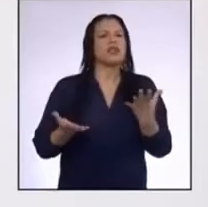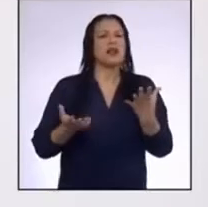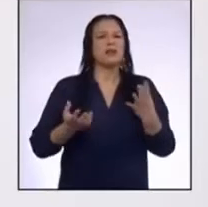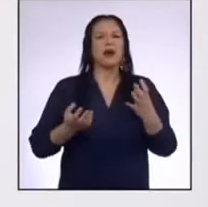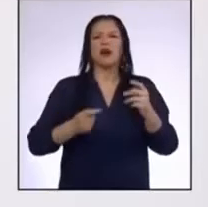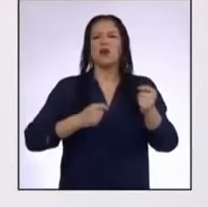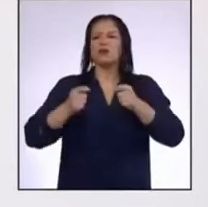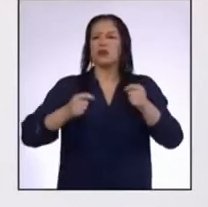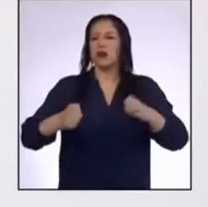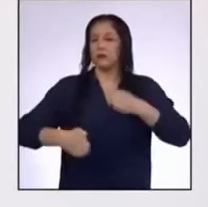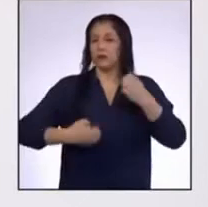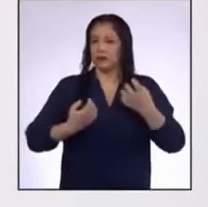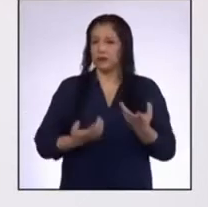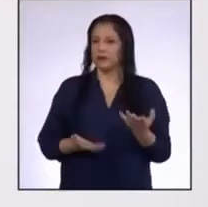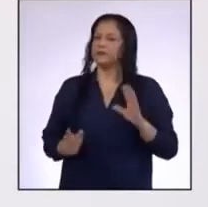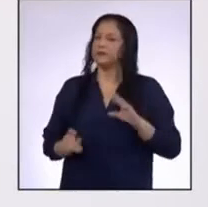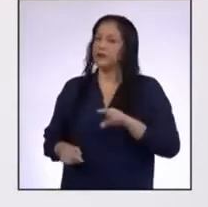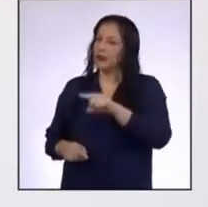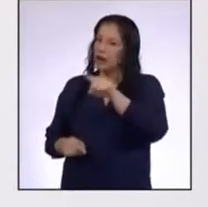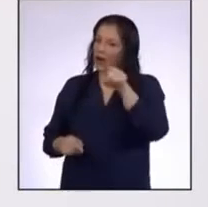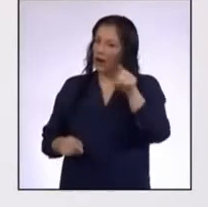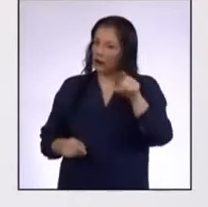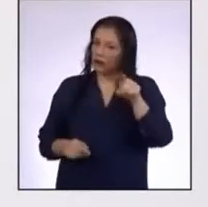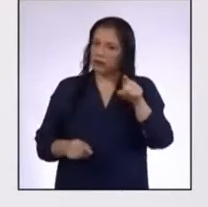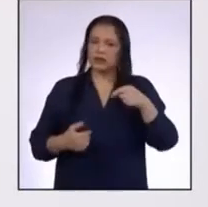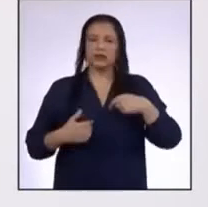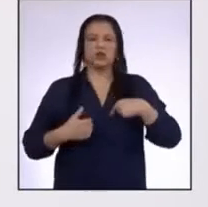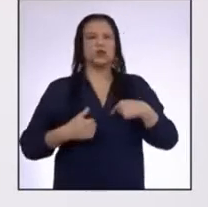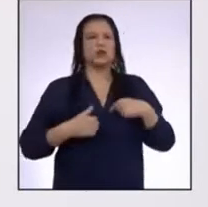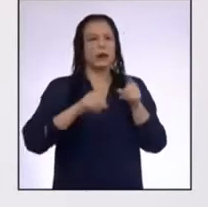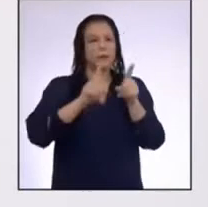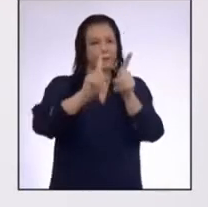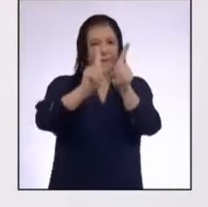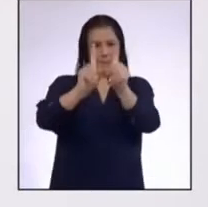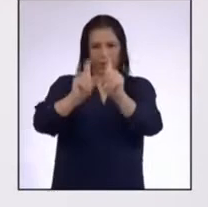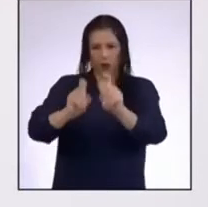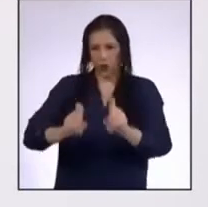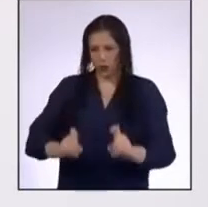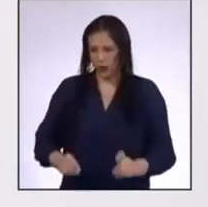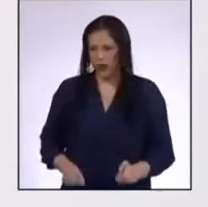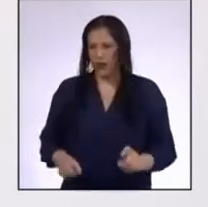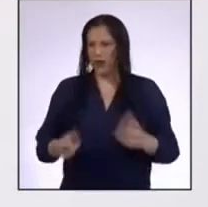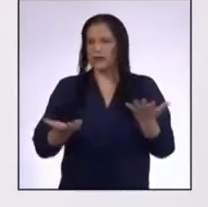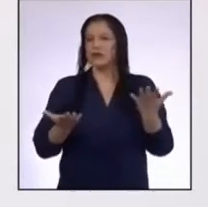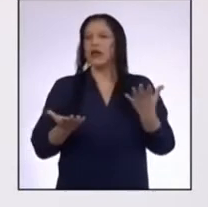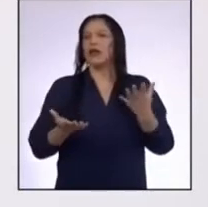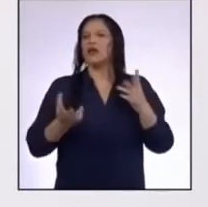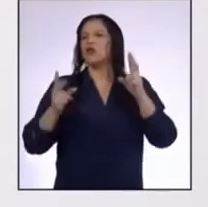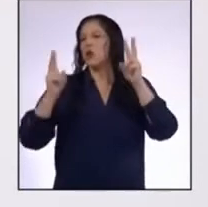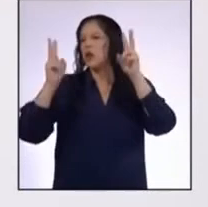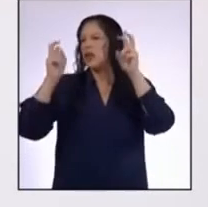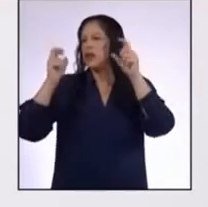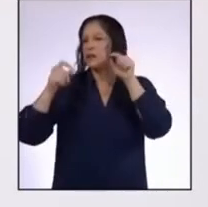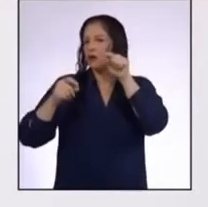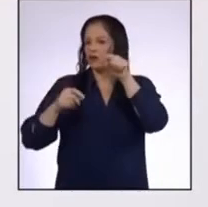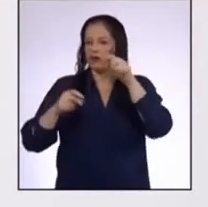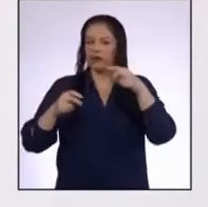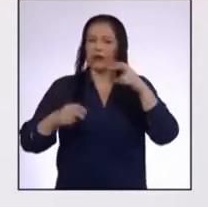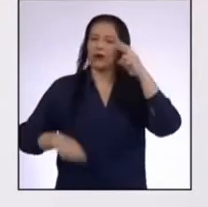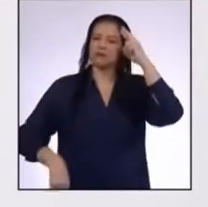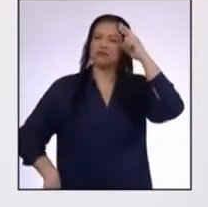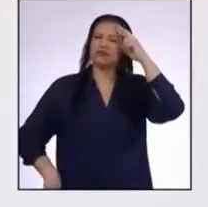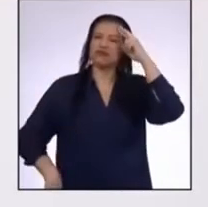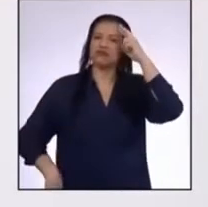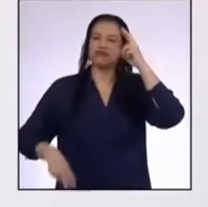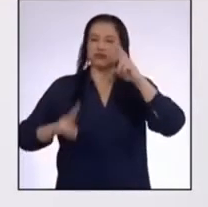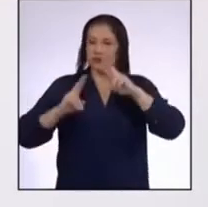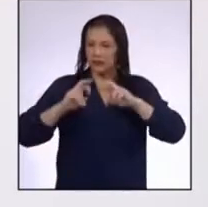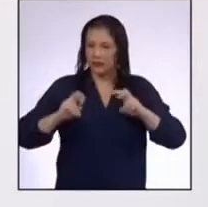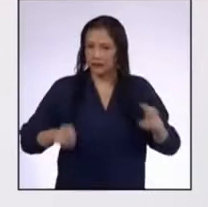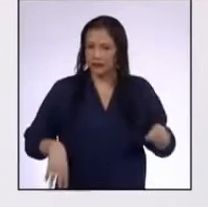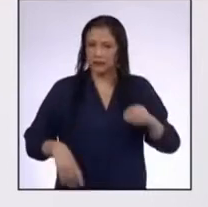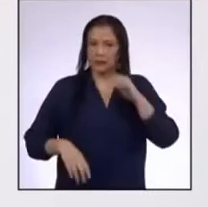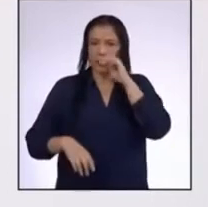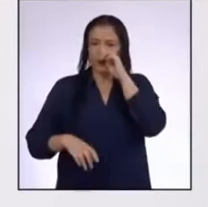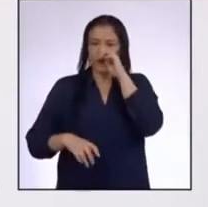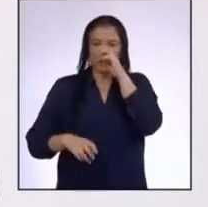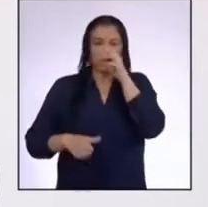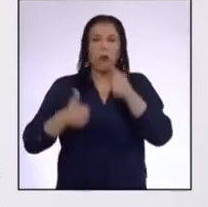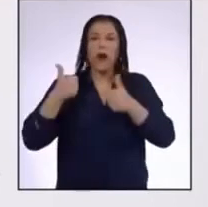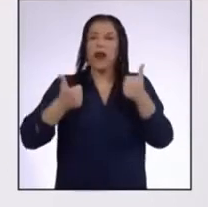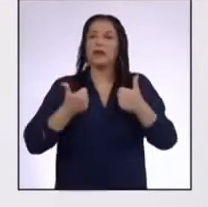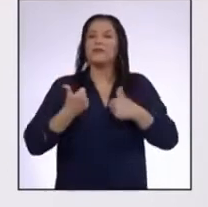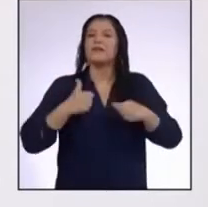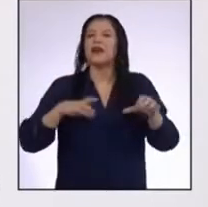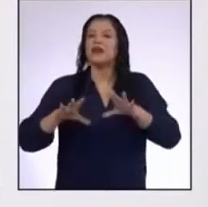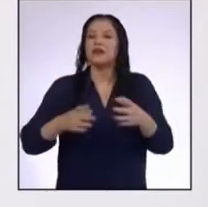Chicas y chicos Aquí va una pregunta acerca de la cual vamos a reflexionar ¿Qué prácticas o